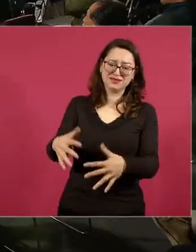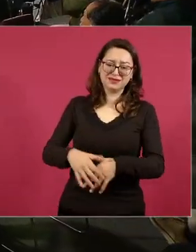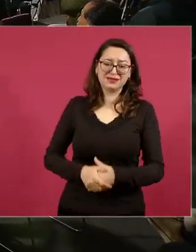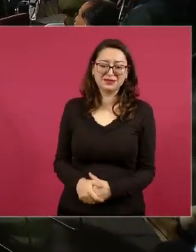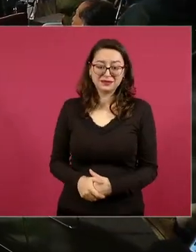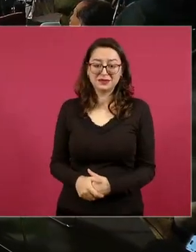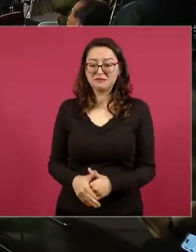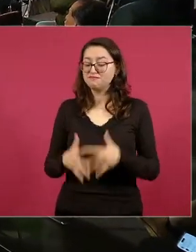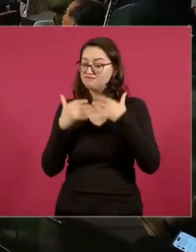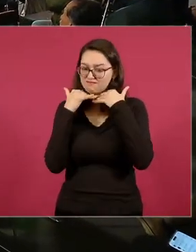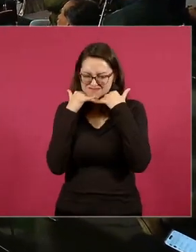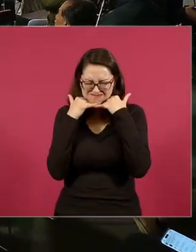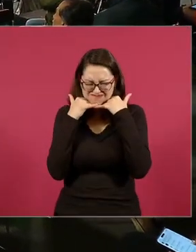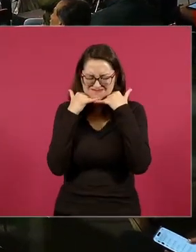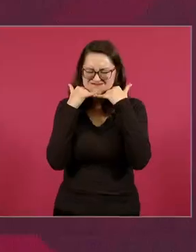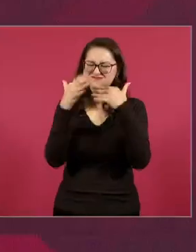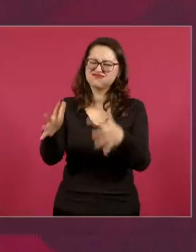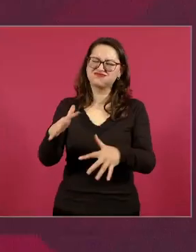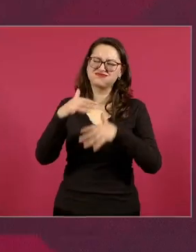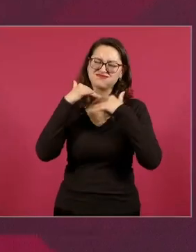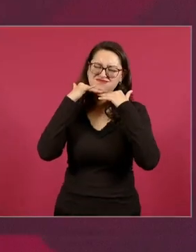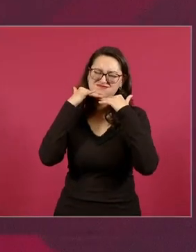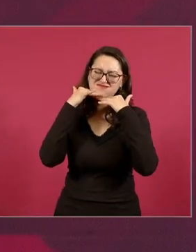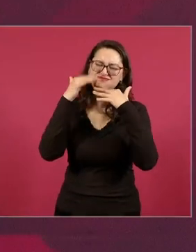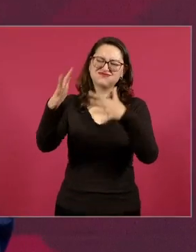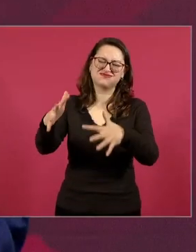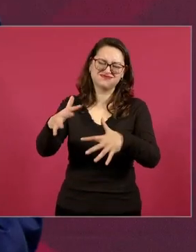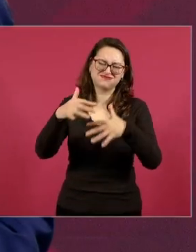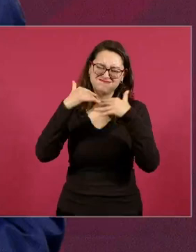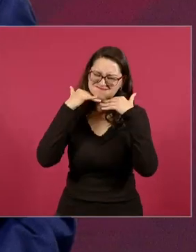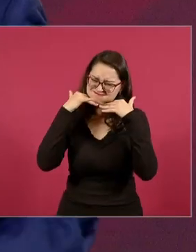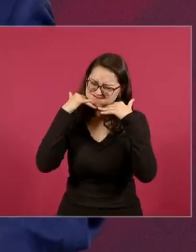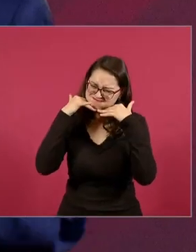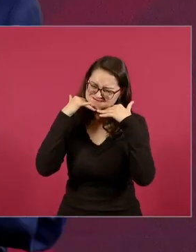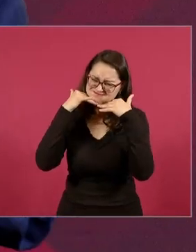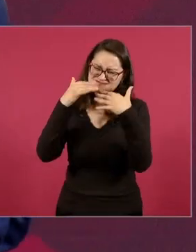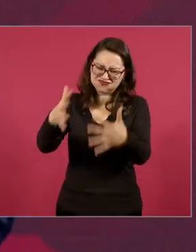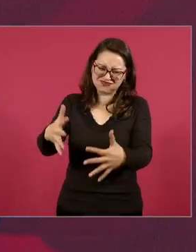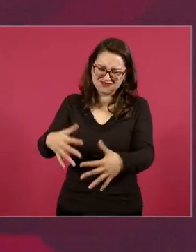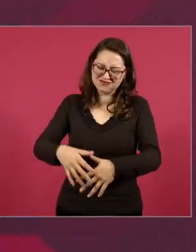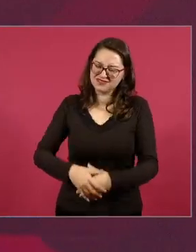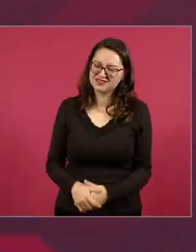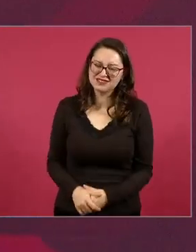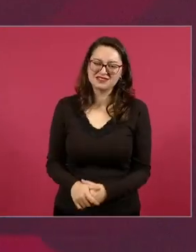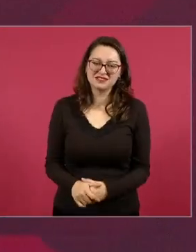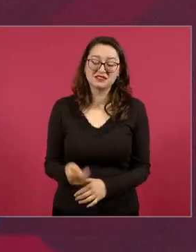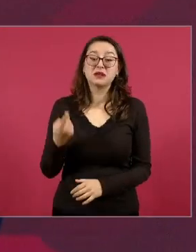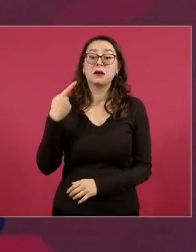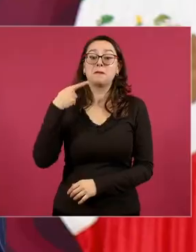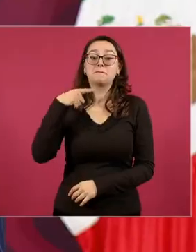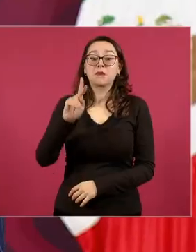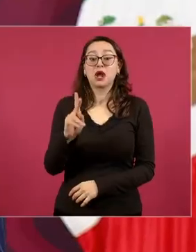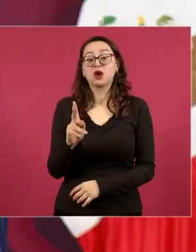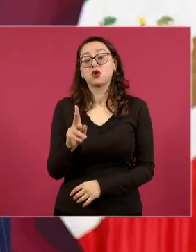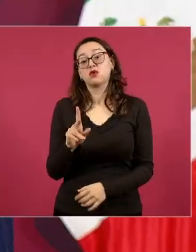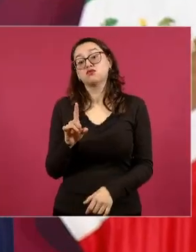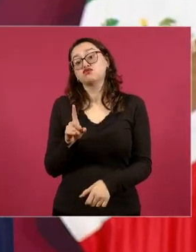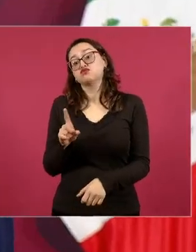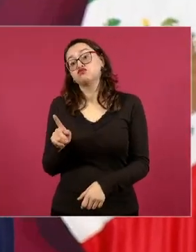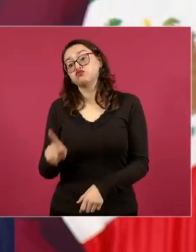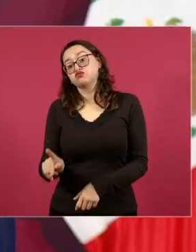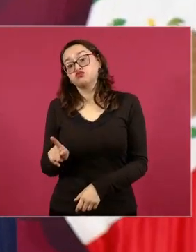bien bien corruptos pero se la dan de gente decente